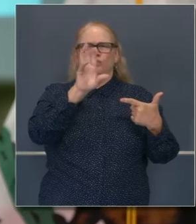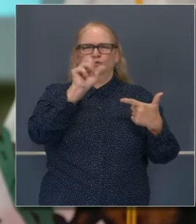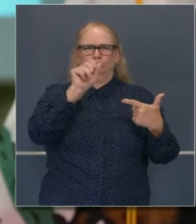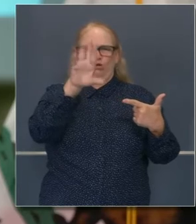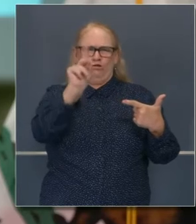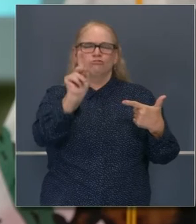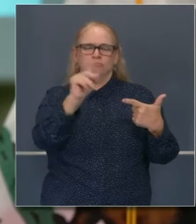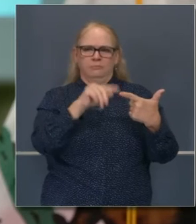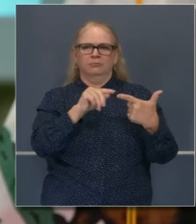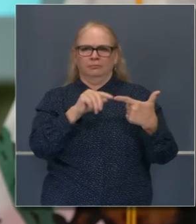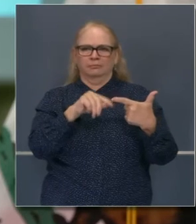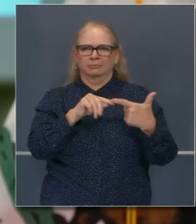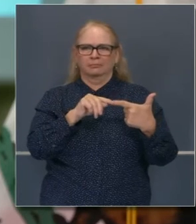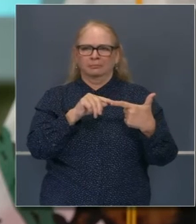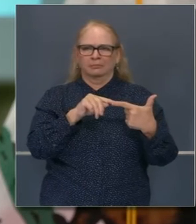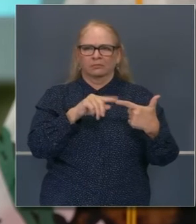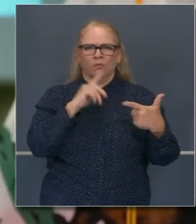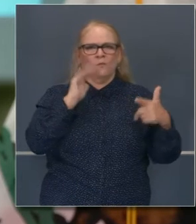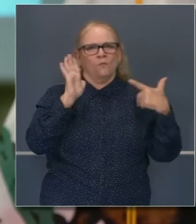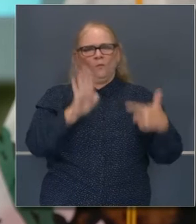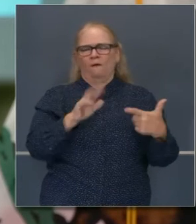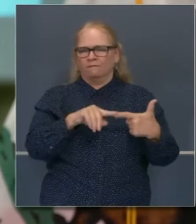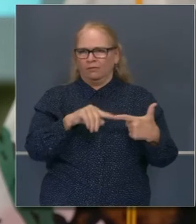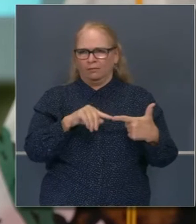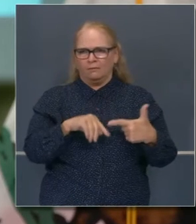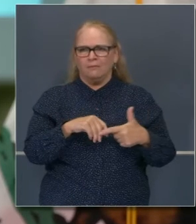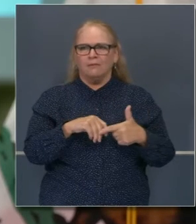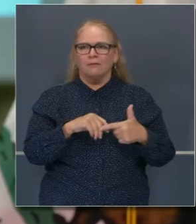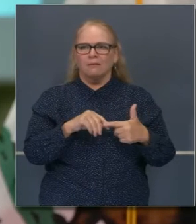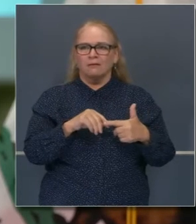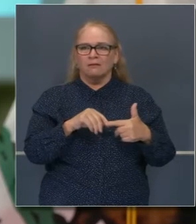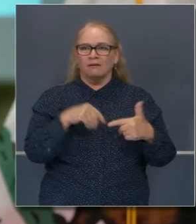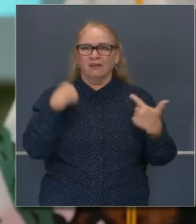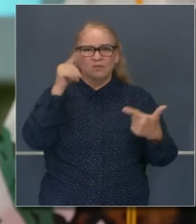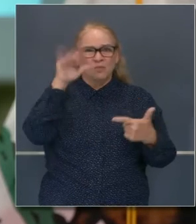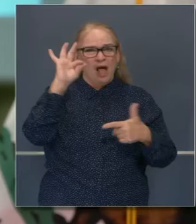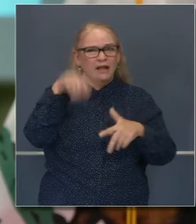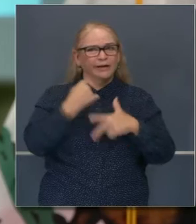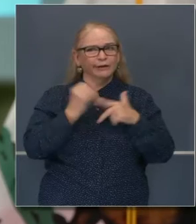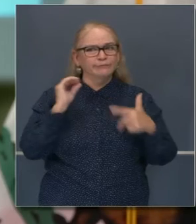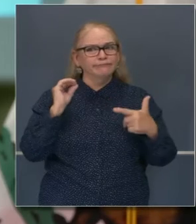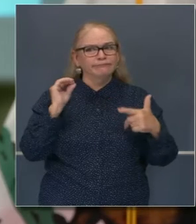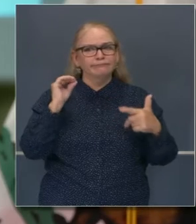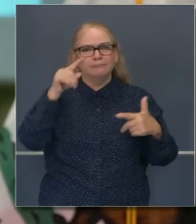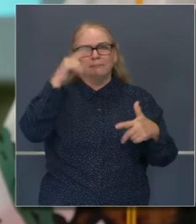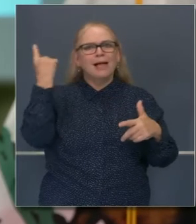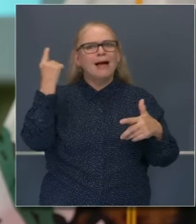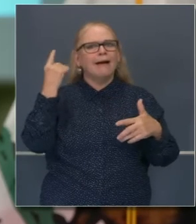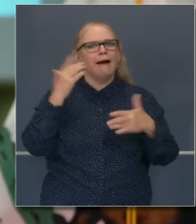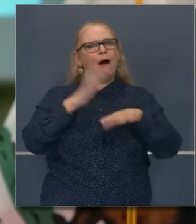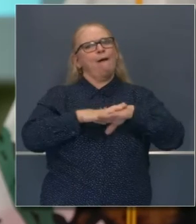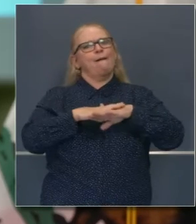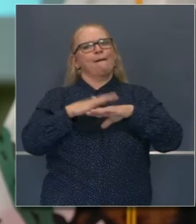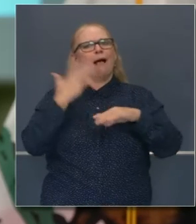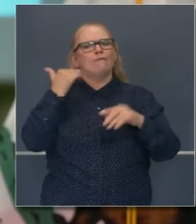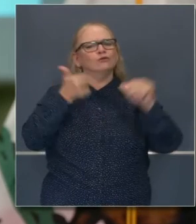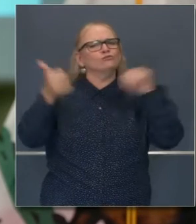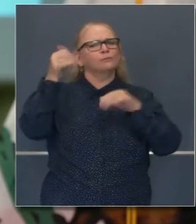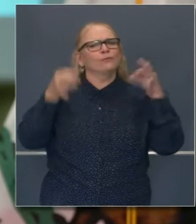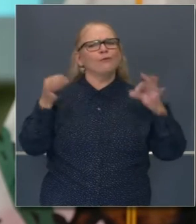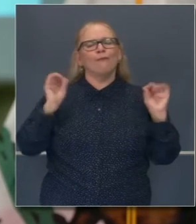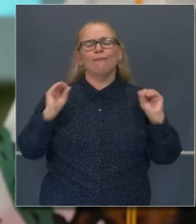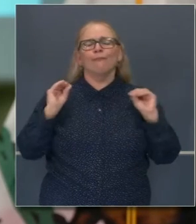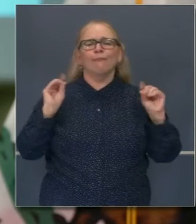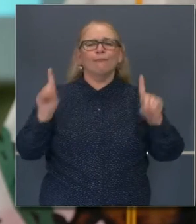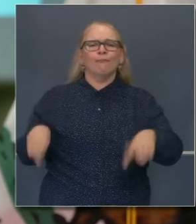Entiendo que han transcurrido 29 años desde que un hombre afroamericano ha fungido en la Corte Suprema.